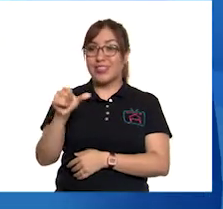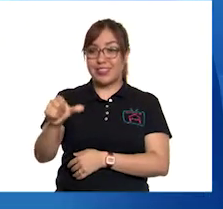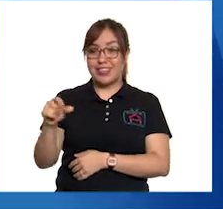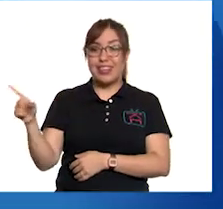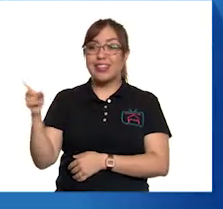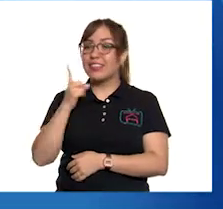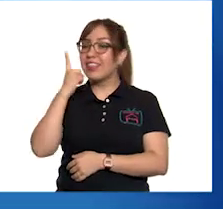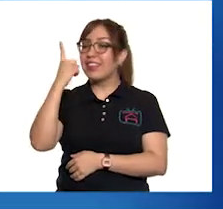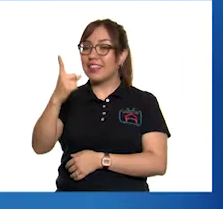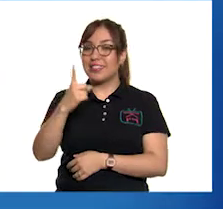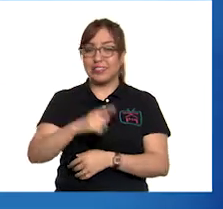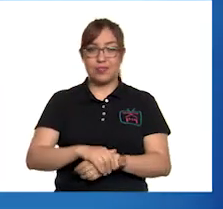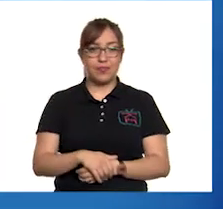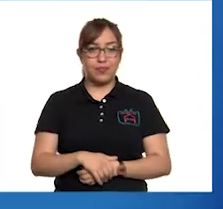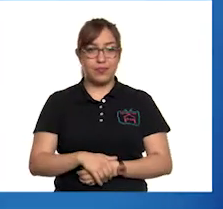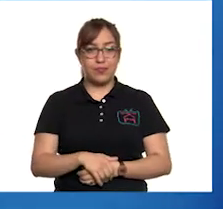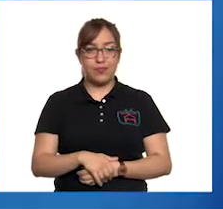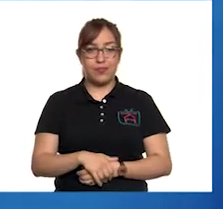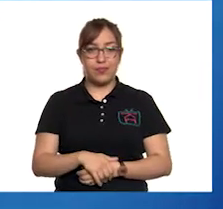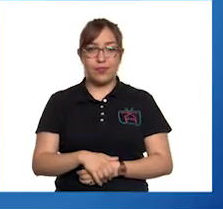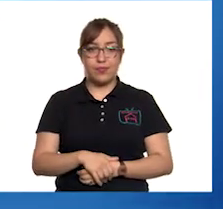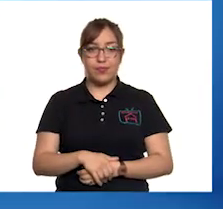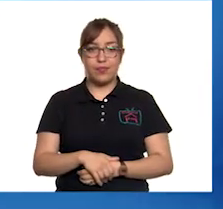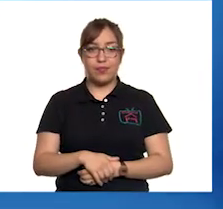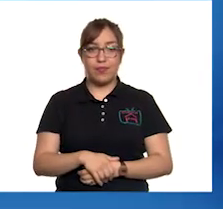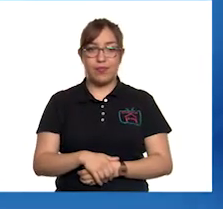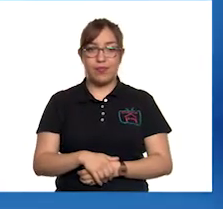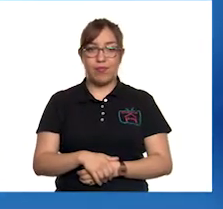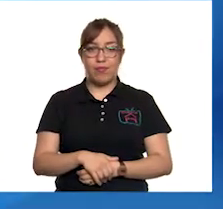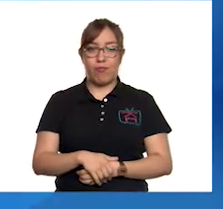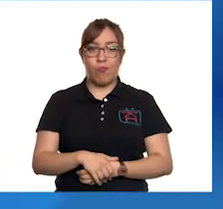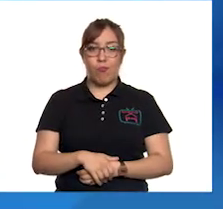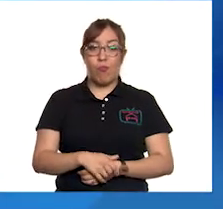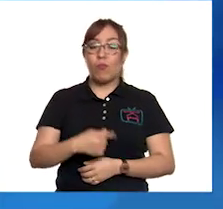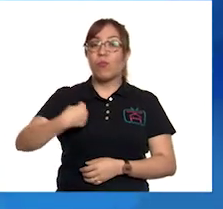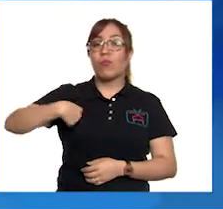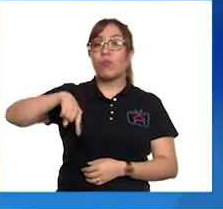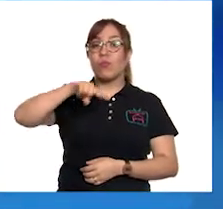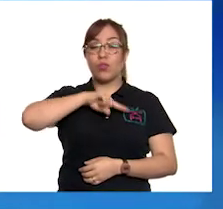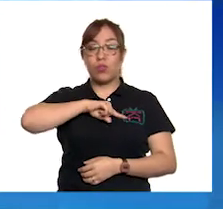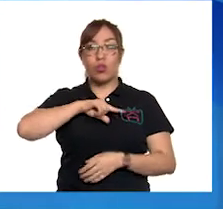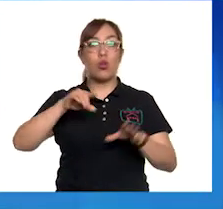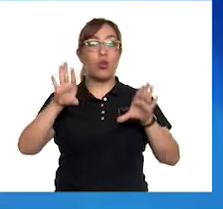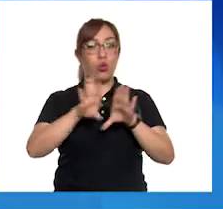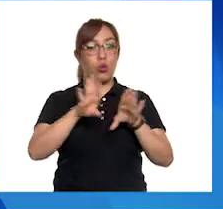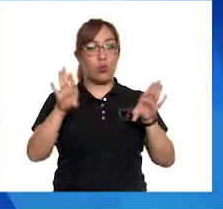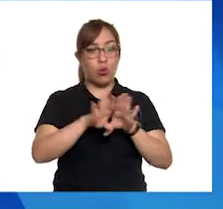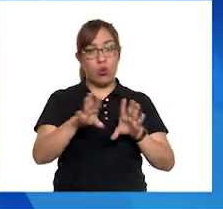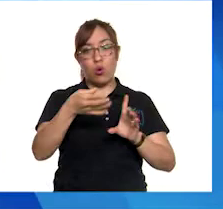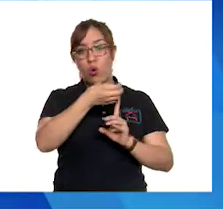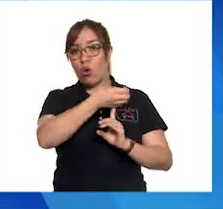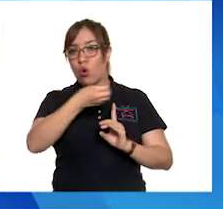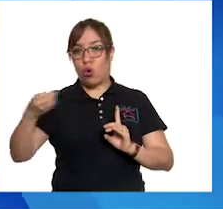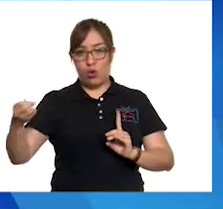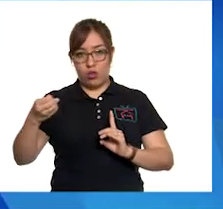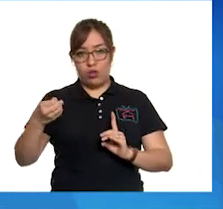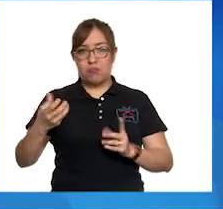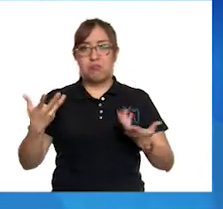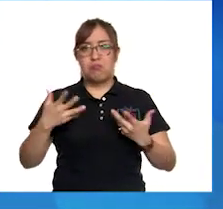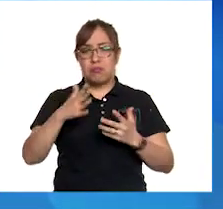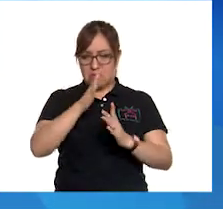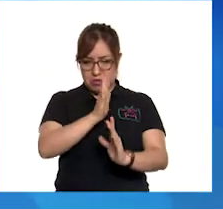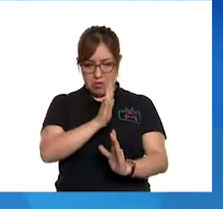dice, nuestras formas de organización social y política. Nos organizamos para construir acuerdos.